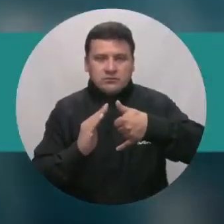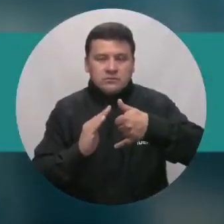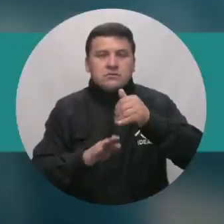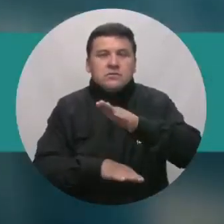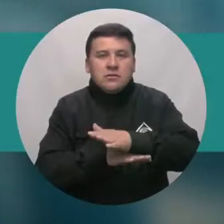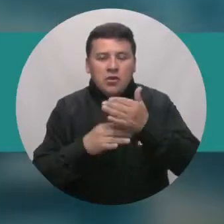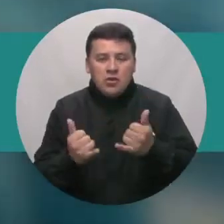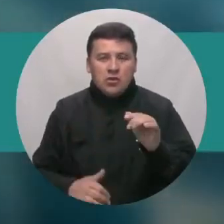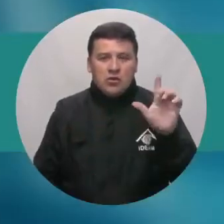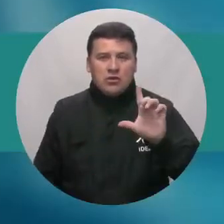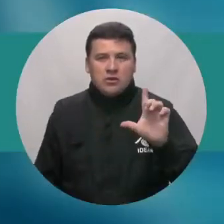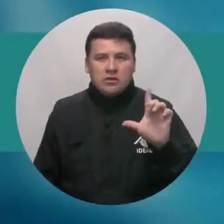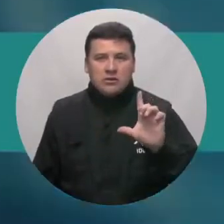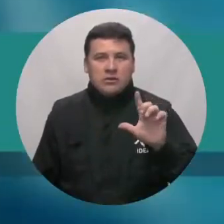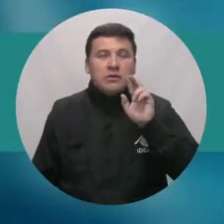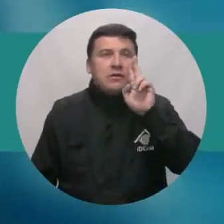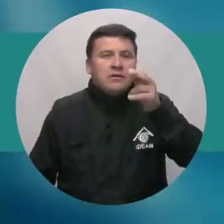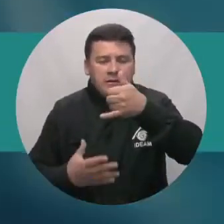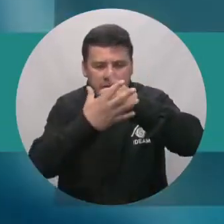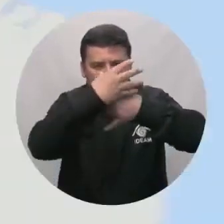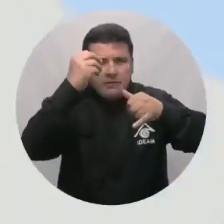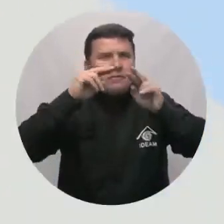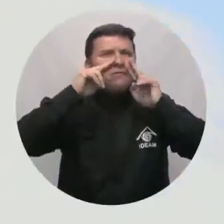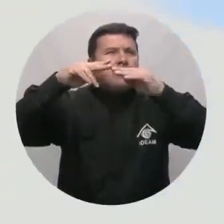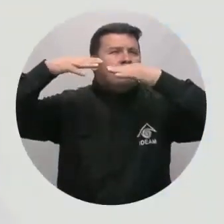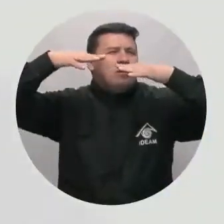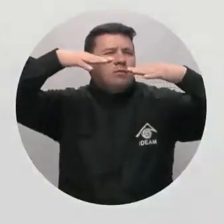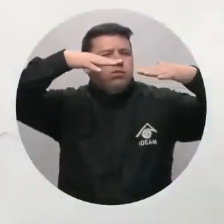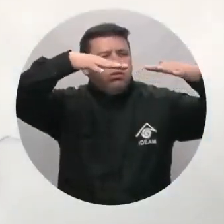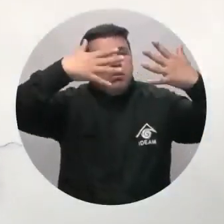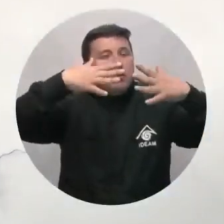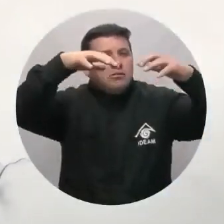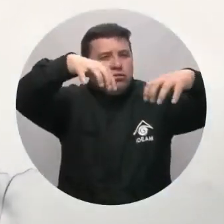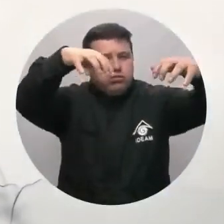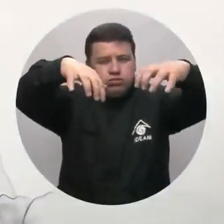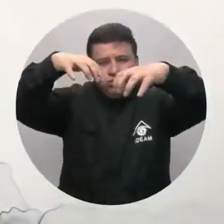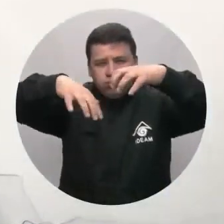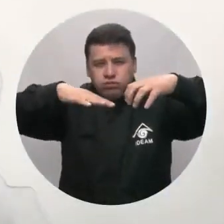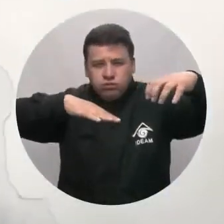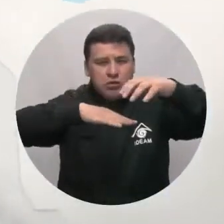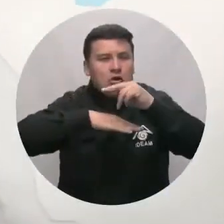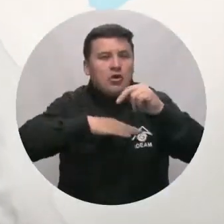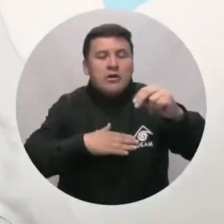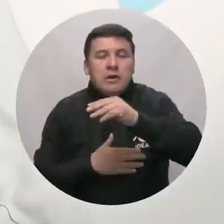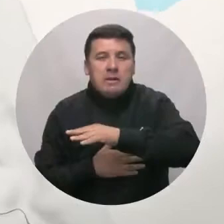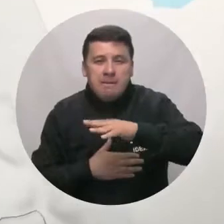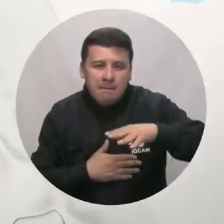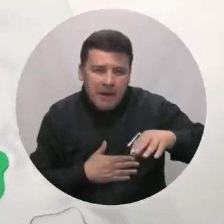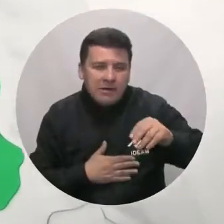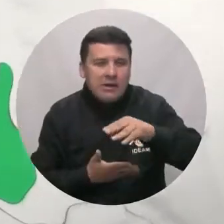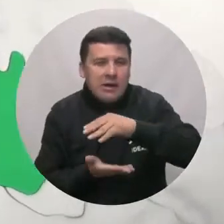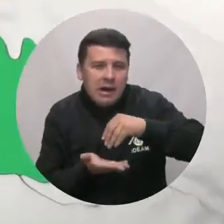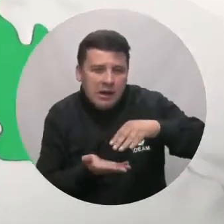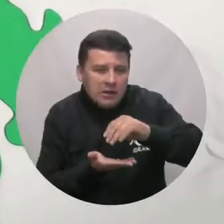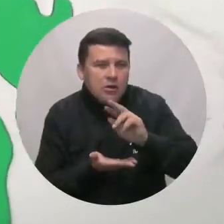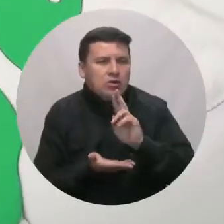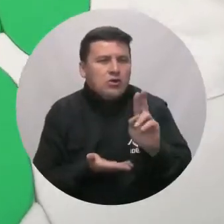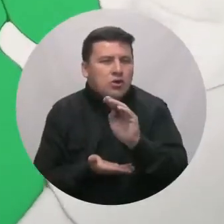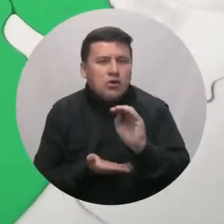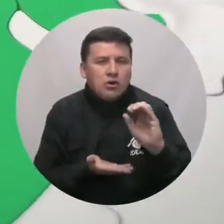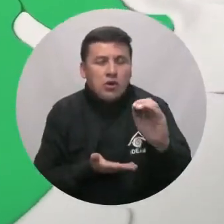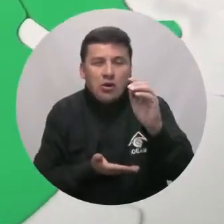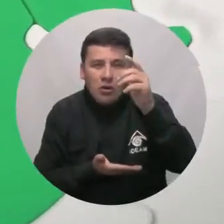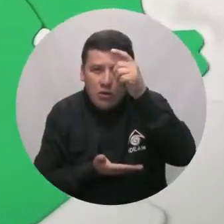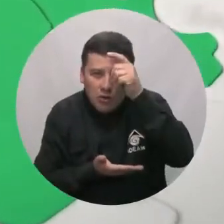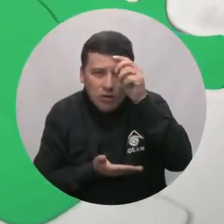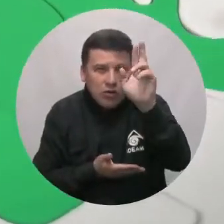Pronóstico del tiempo para la tarde del lunes, en el Caribe luce con mayor nubosidad y posibles lluvias moderadas al norte de Magdalena, Atlántico, el